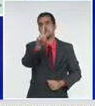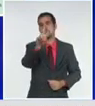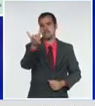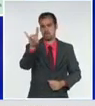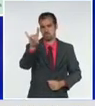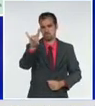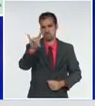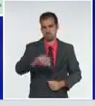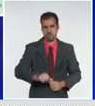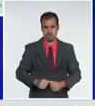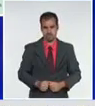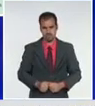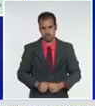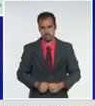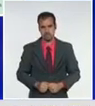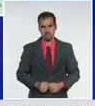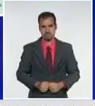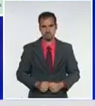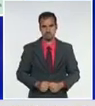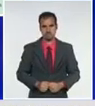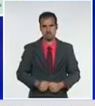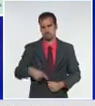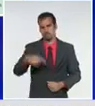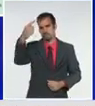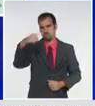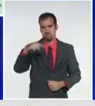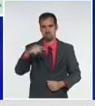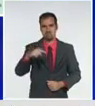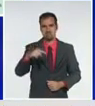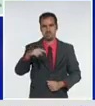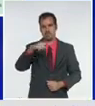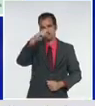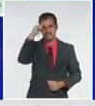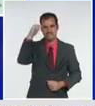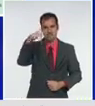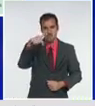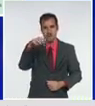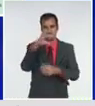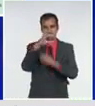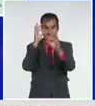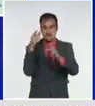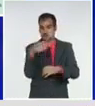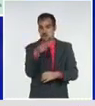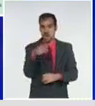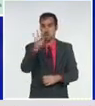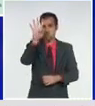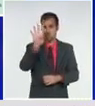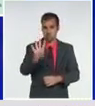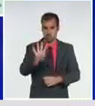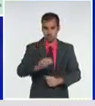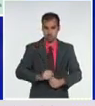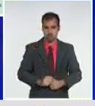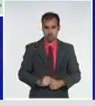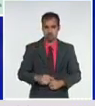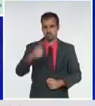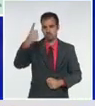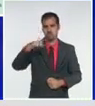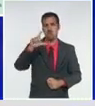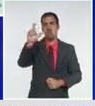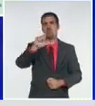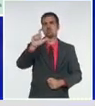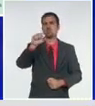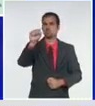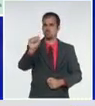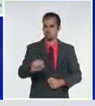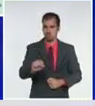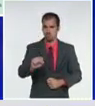autóctonos ayer. Le sigue San Juan y Martínez y Viñales, con cuatro cada uno. Consolación del Sur y Los